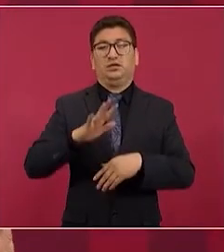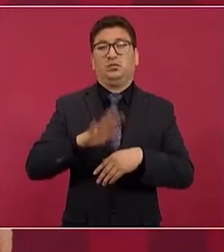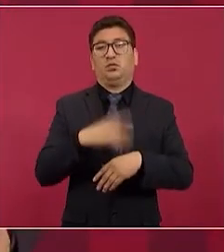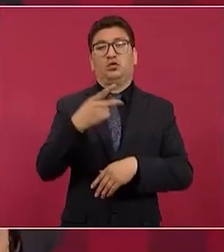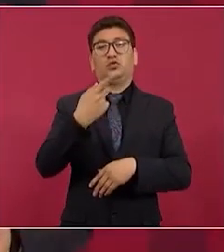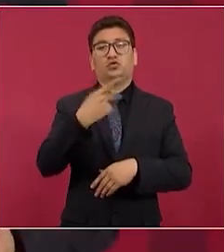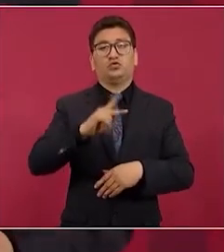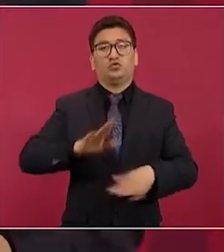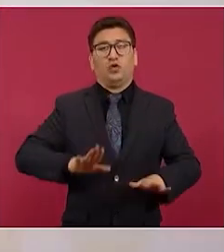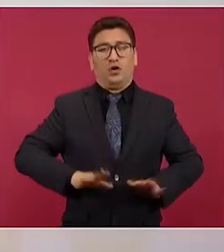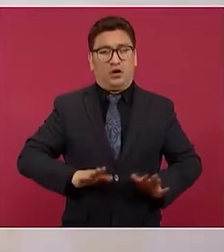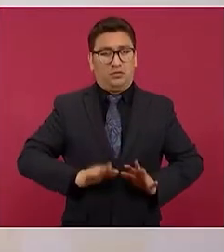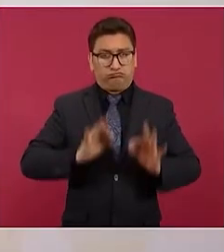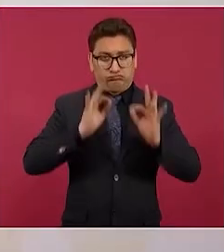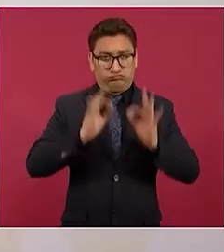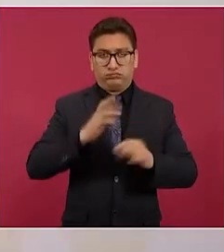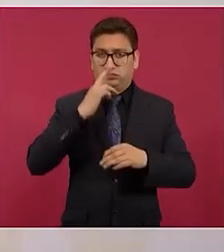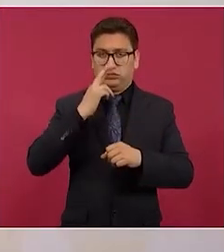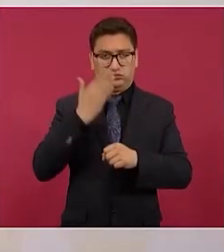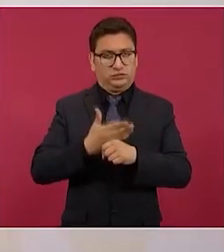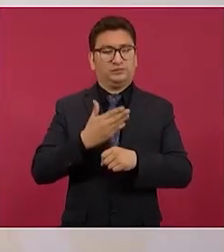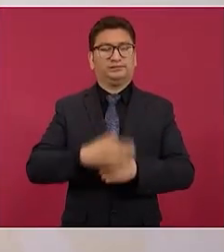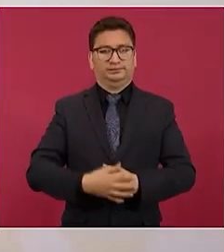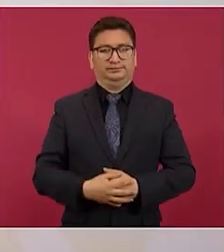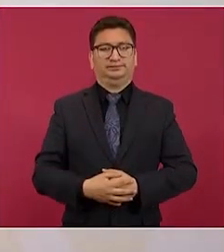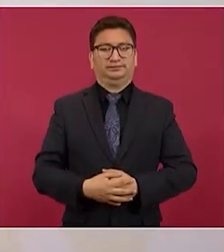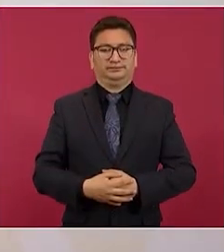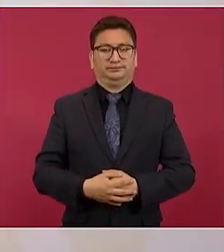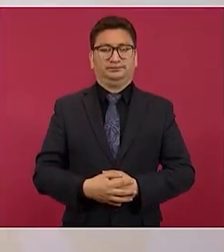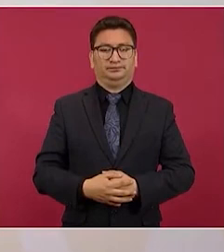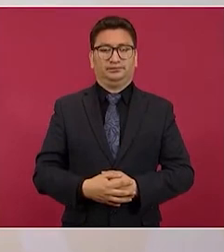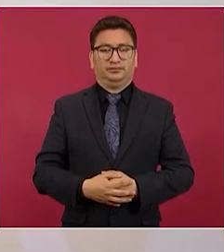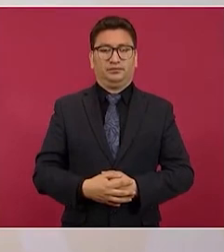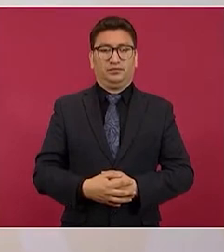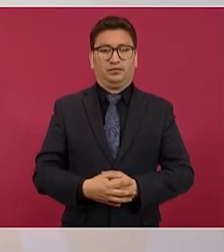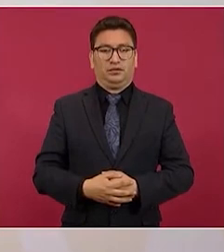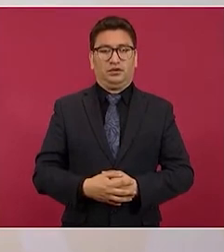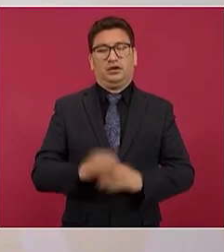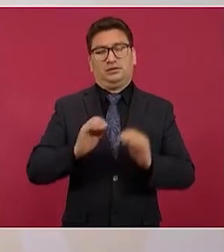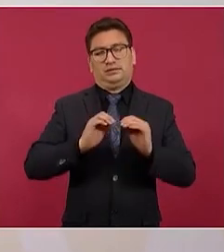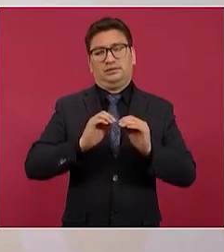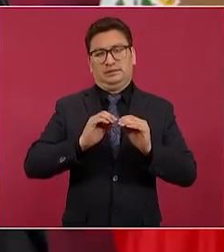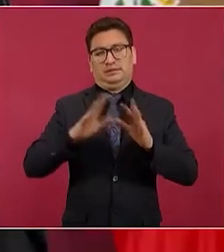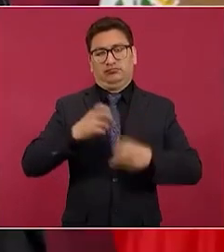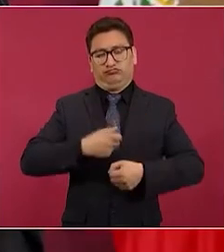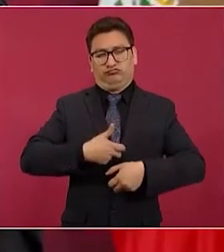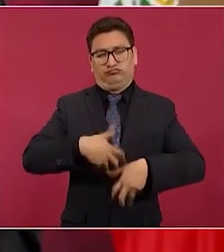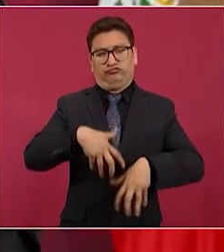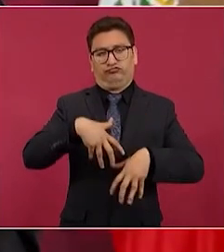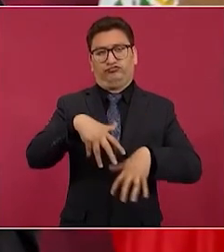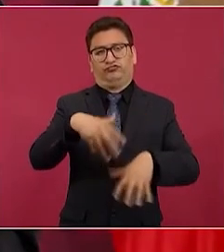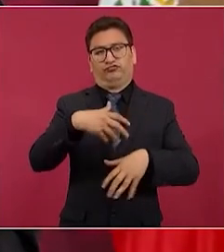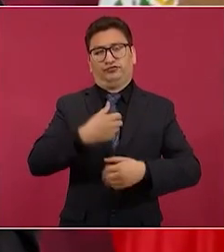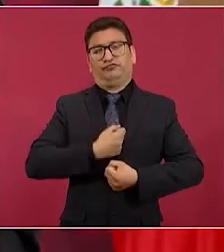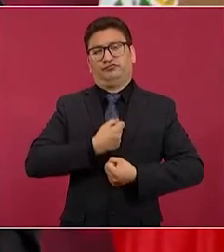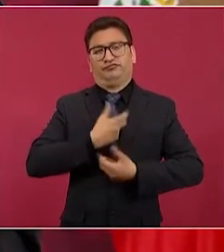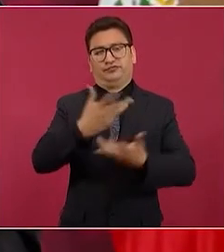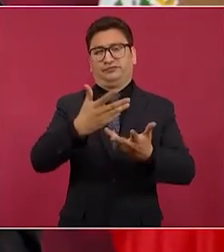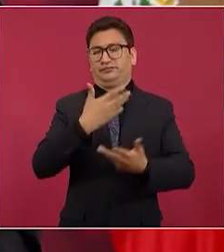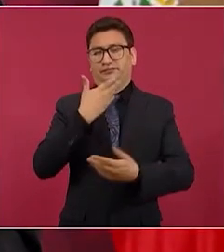actitud responsable y combativa al mismo tiempo,